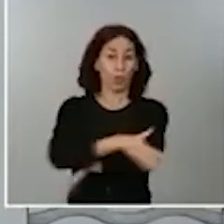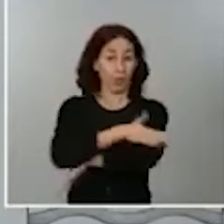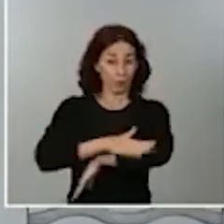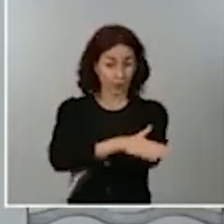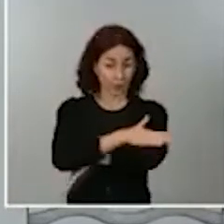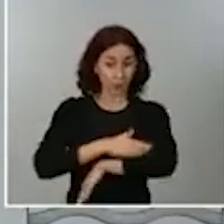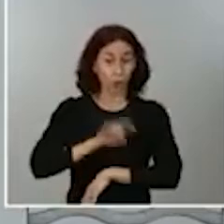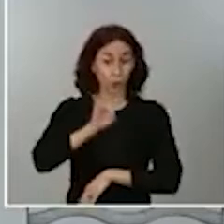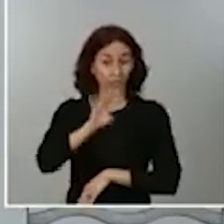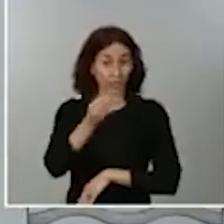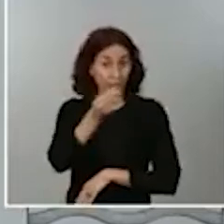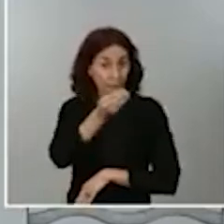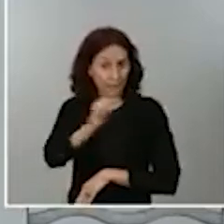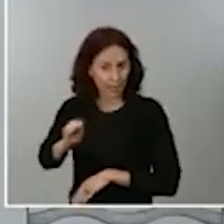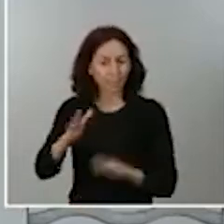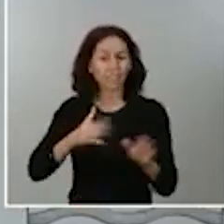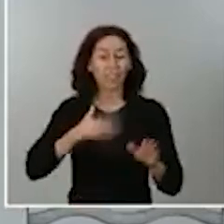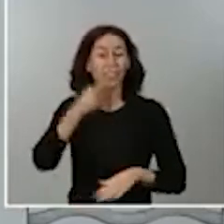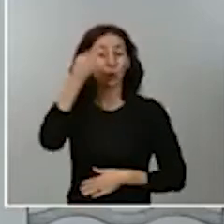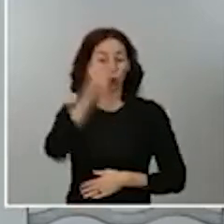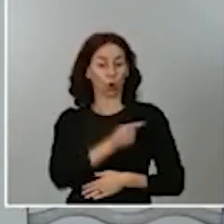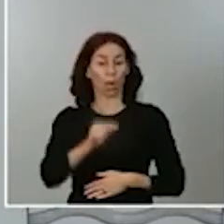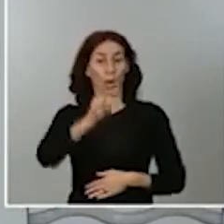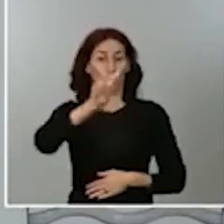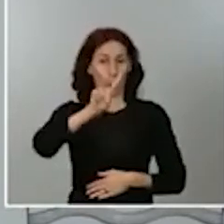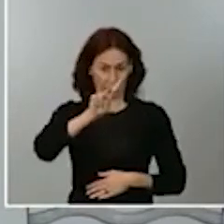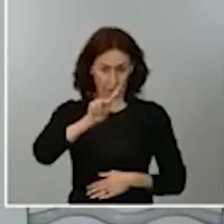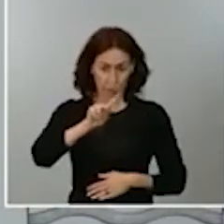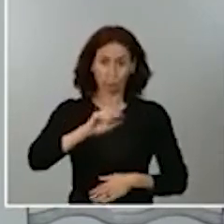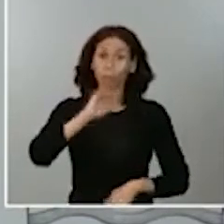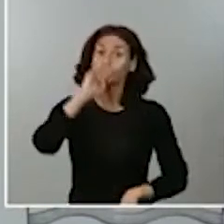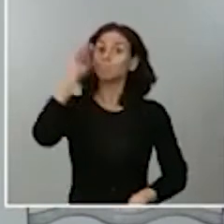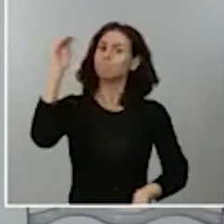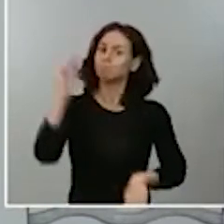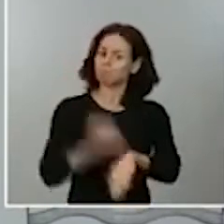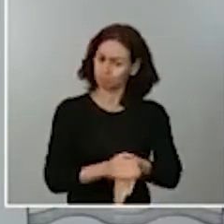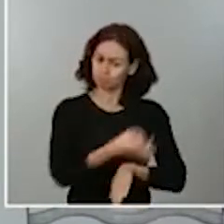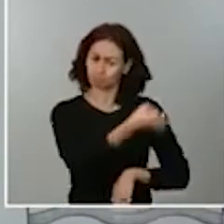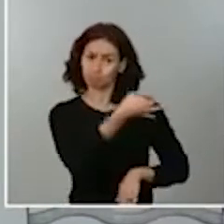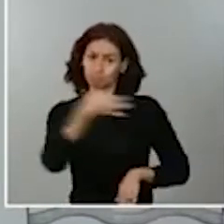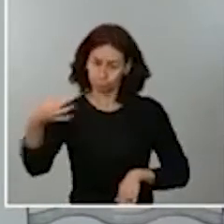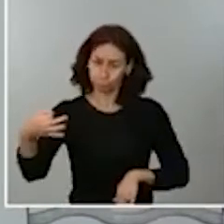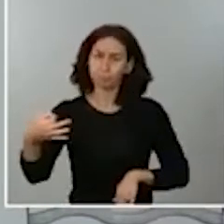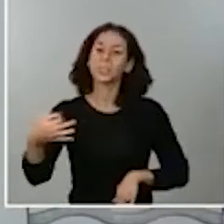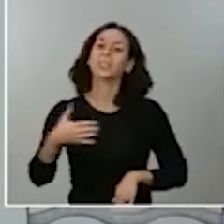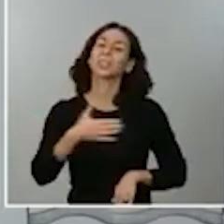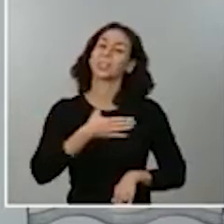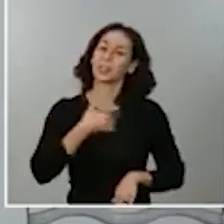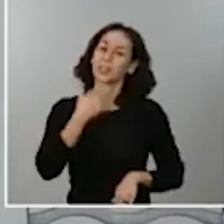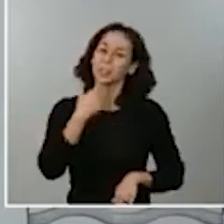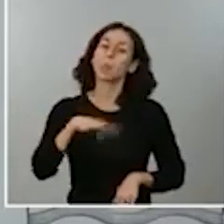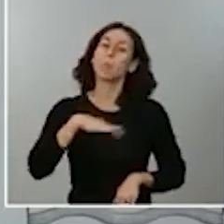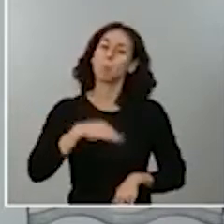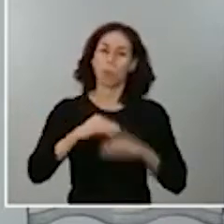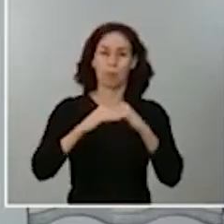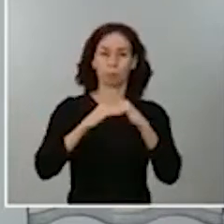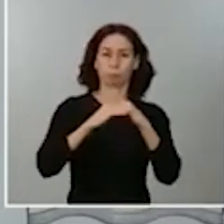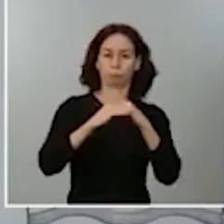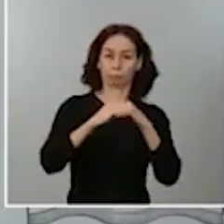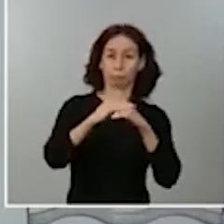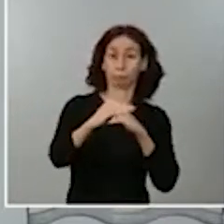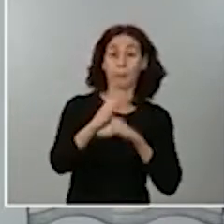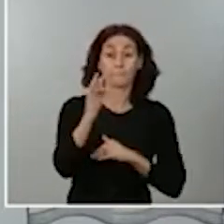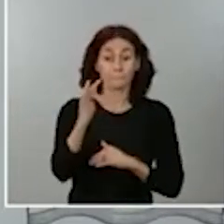Si se ejecutan, como estamos seguros que sí va a ser correctamente, pensamos que estaremos en un horizonte de estabilización y que con los mecanismos legales que antes de